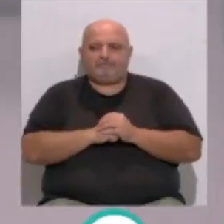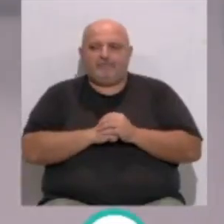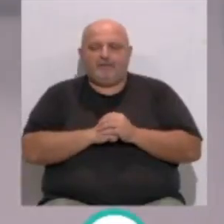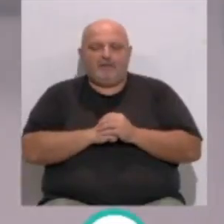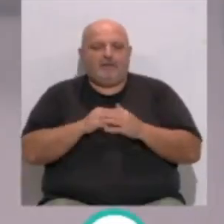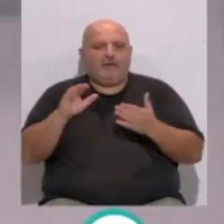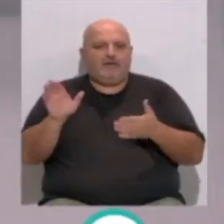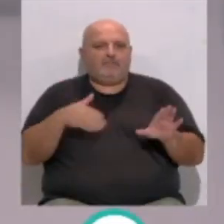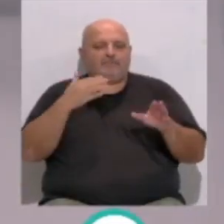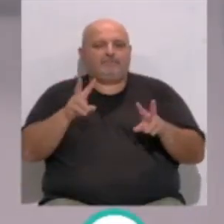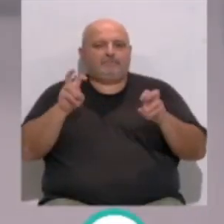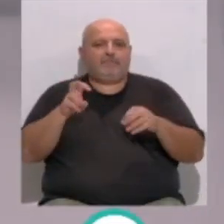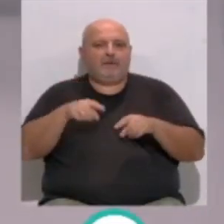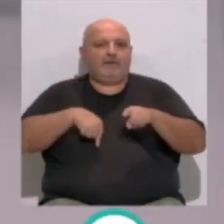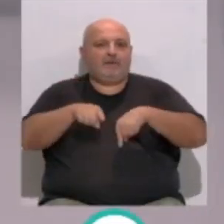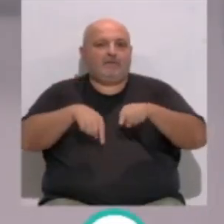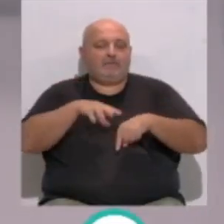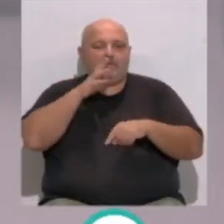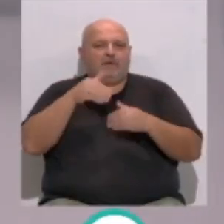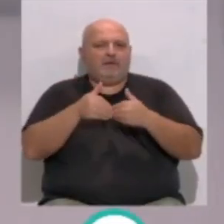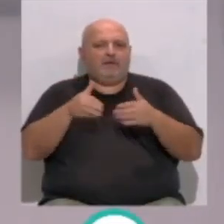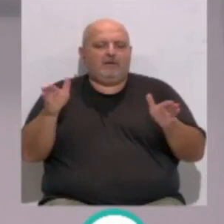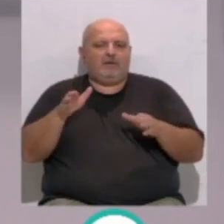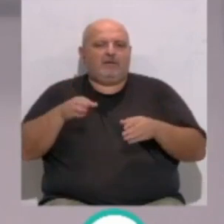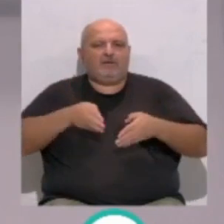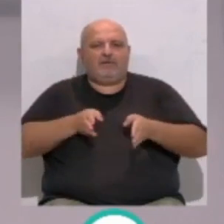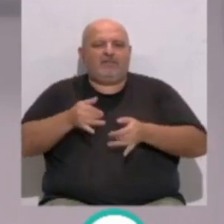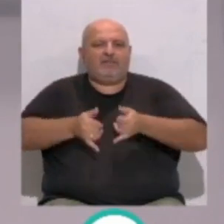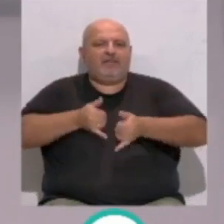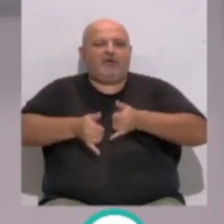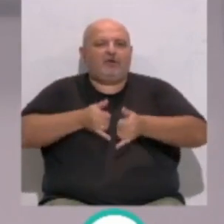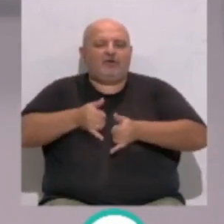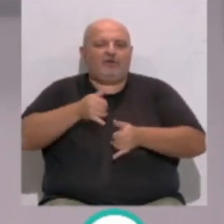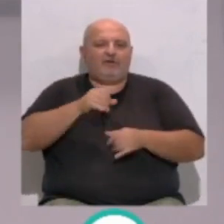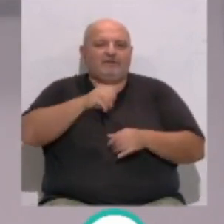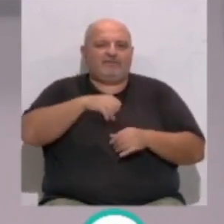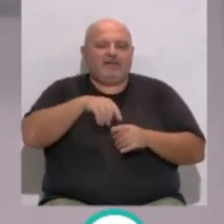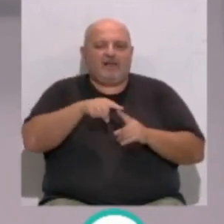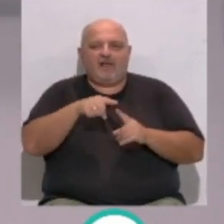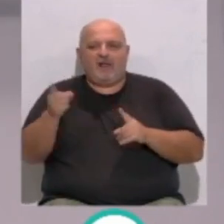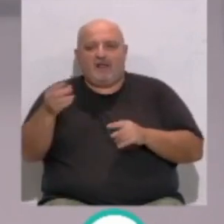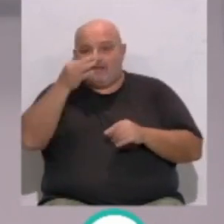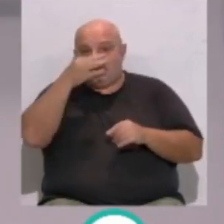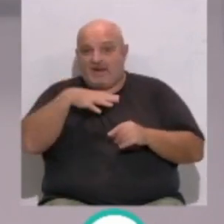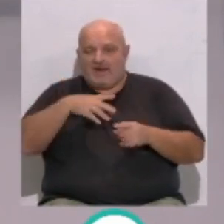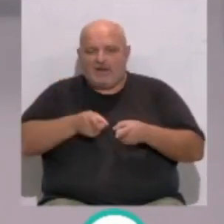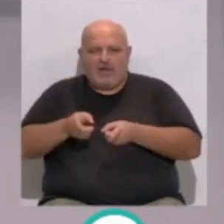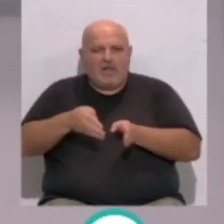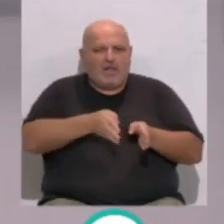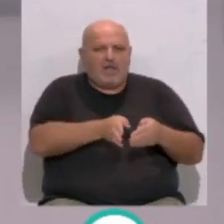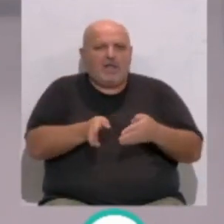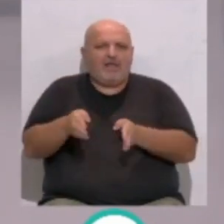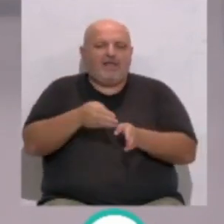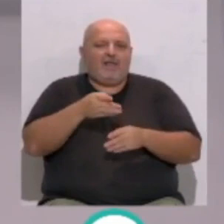Y seguimos hablando de transportes porque ha abierto el sendero ciclopeatonal que une San Fernando con Chiclán. El trayecto resulta